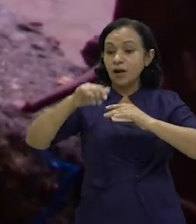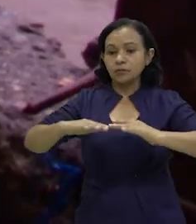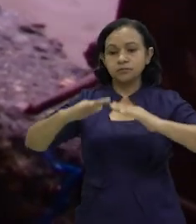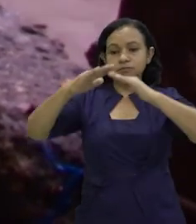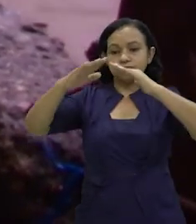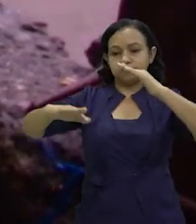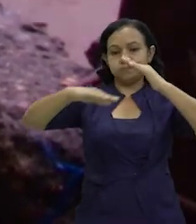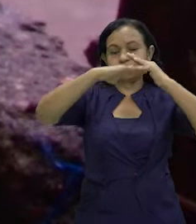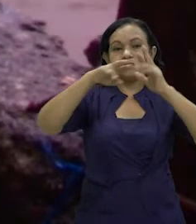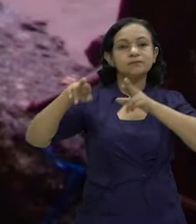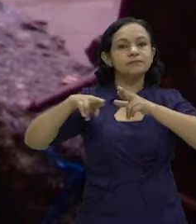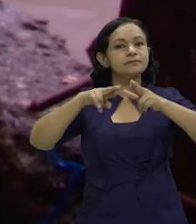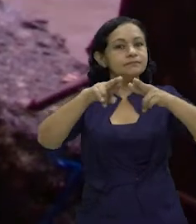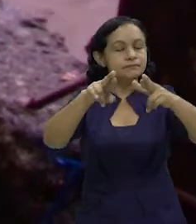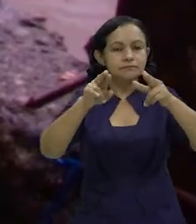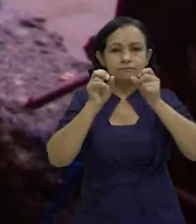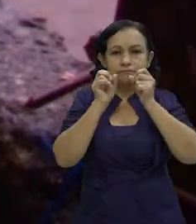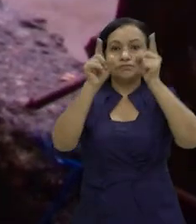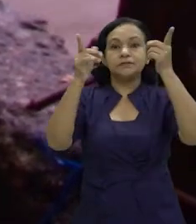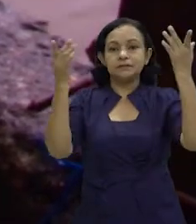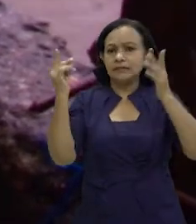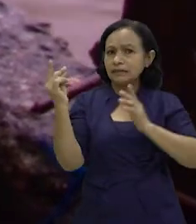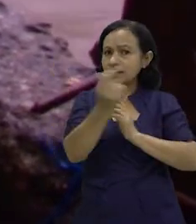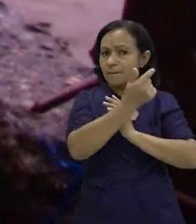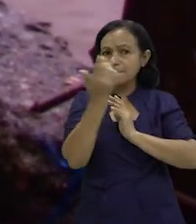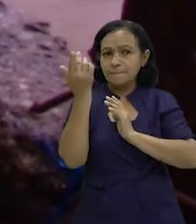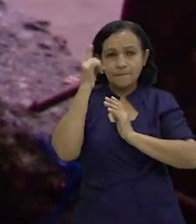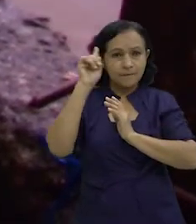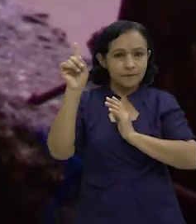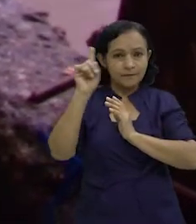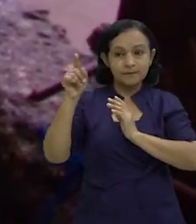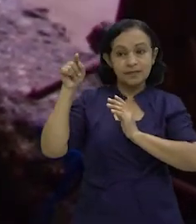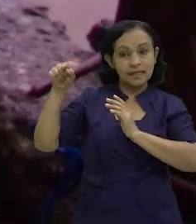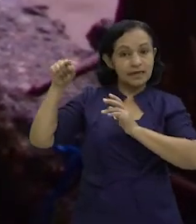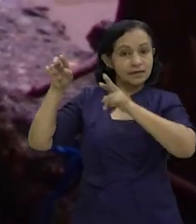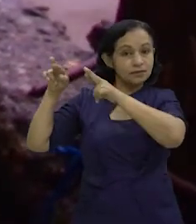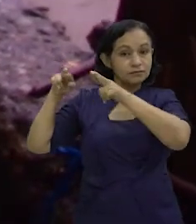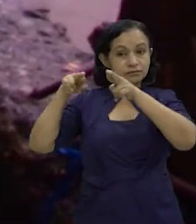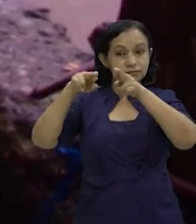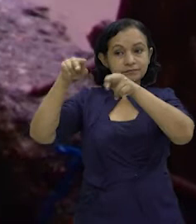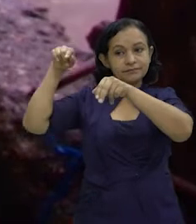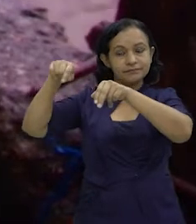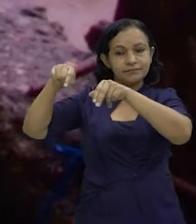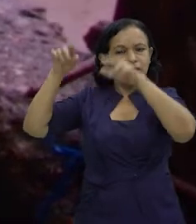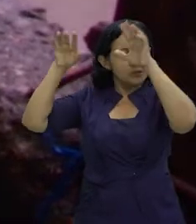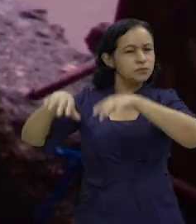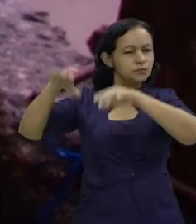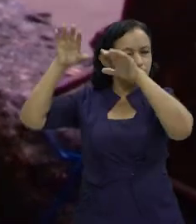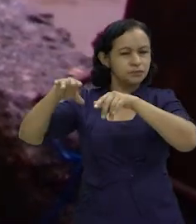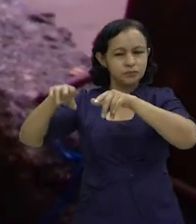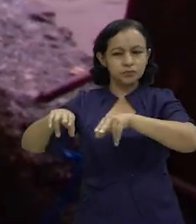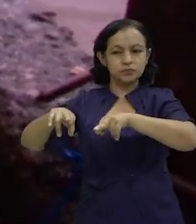metió el río y fue de repente, parece que fue que en la cabecera, ahí le cayó más lluvia.